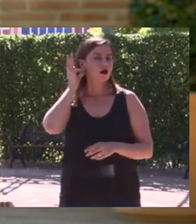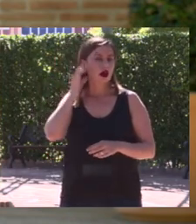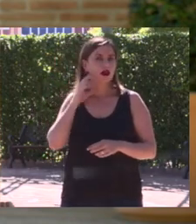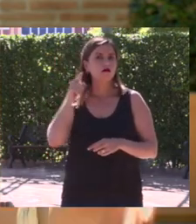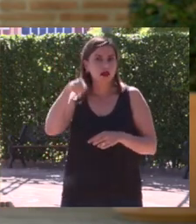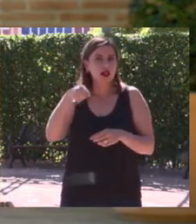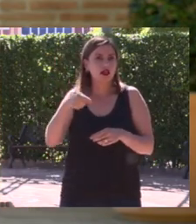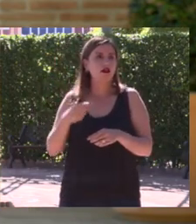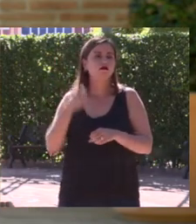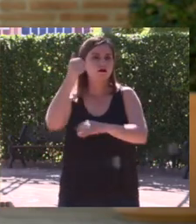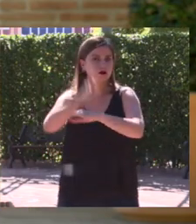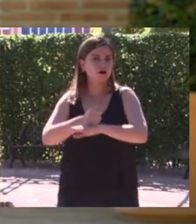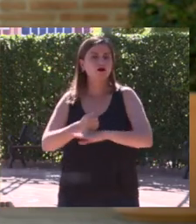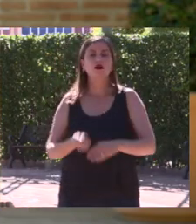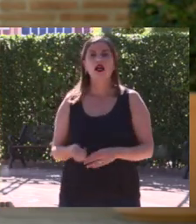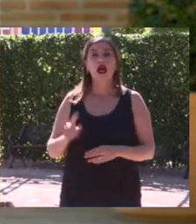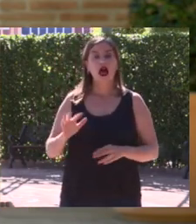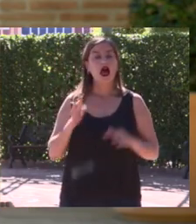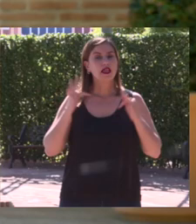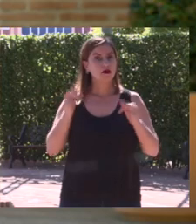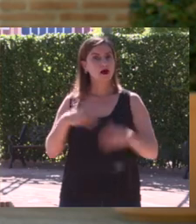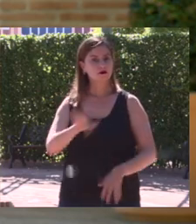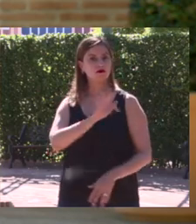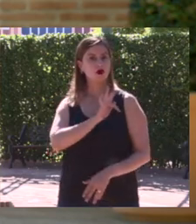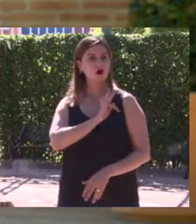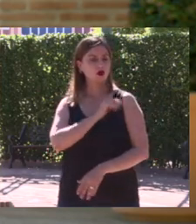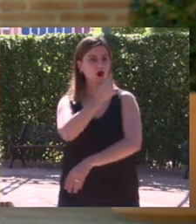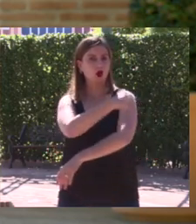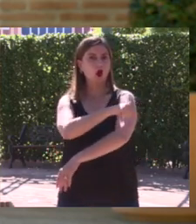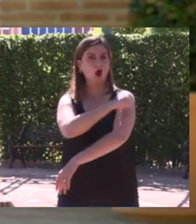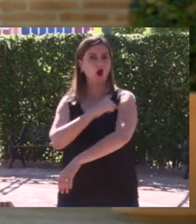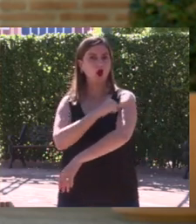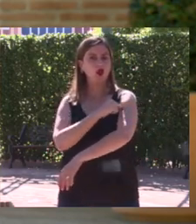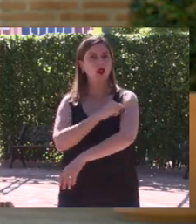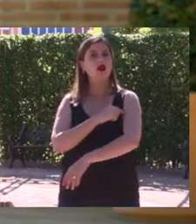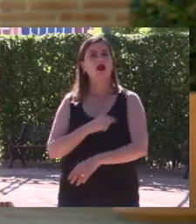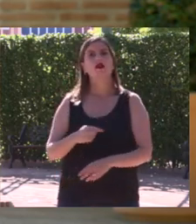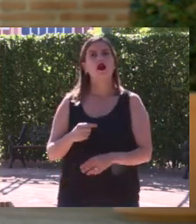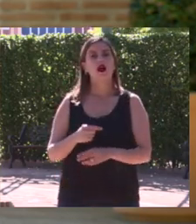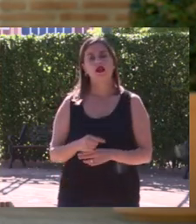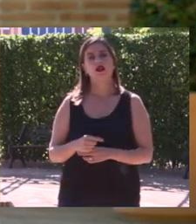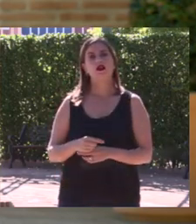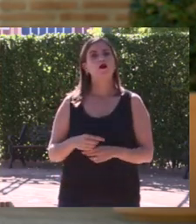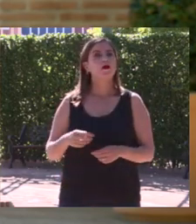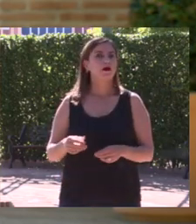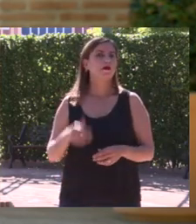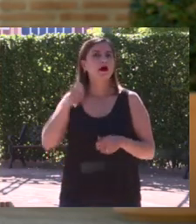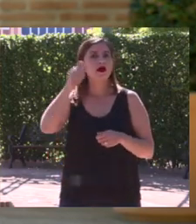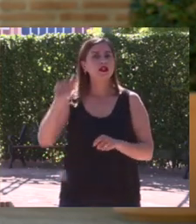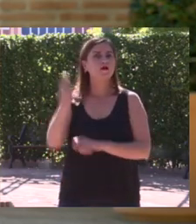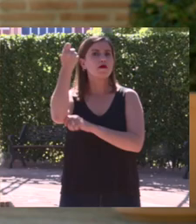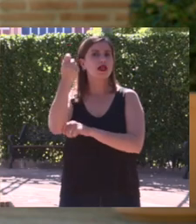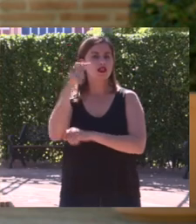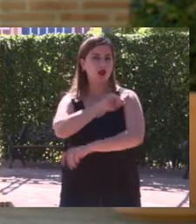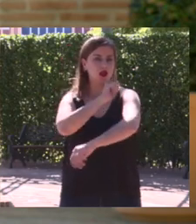Y además, bueno, pues ha sido galardonada con la Gran Cruz de la Real Orden al Mérito Deportivo y la Gran